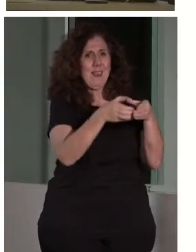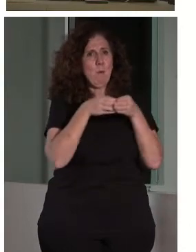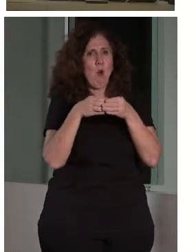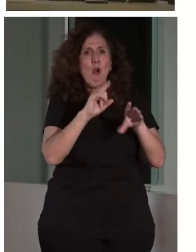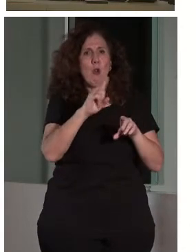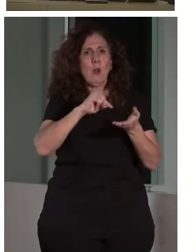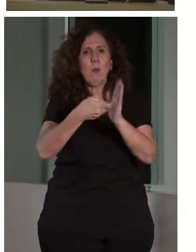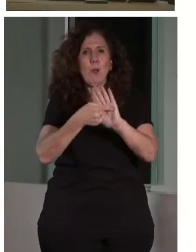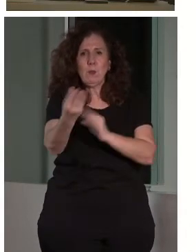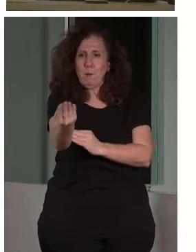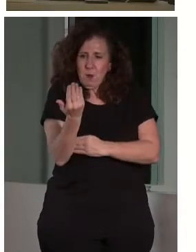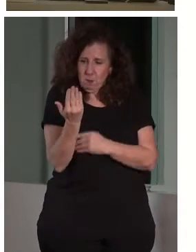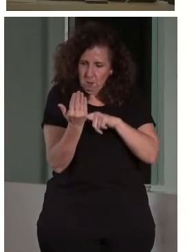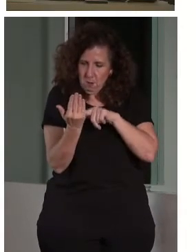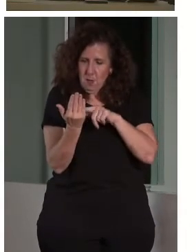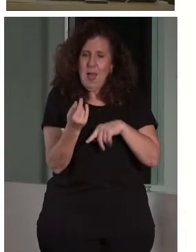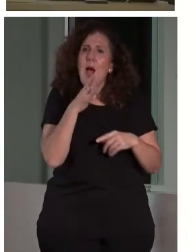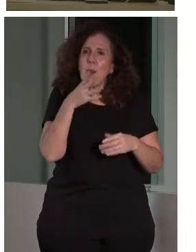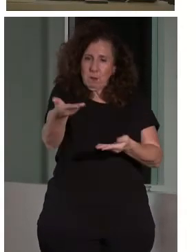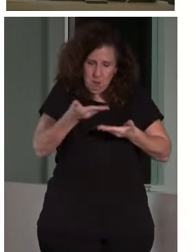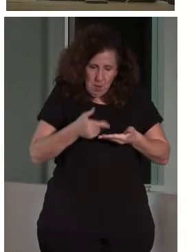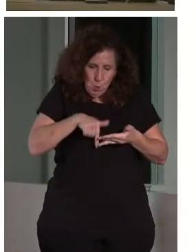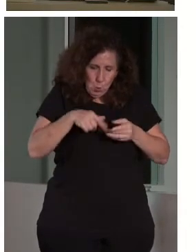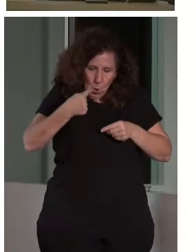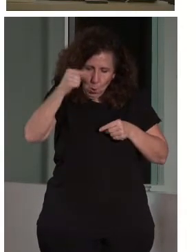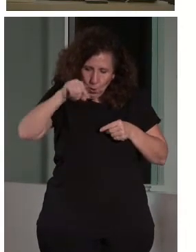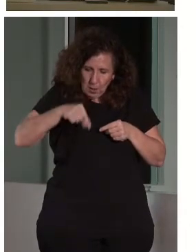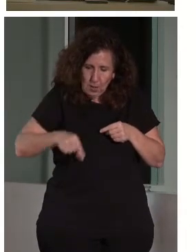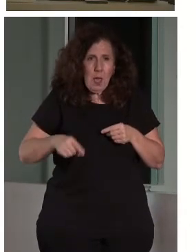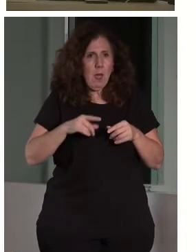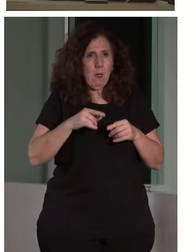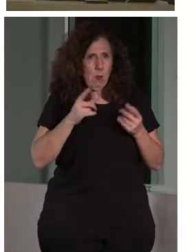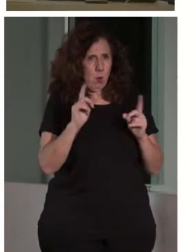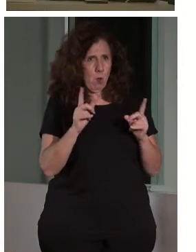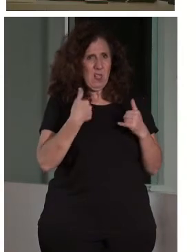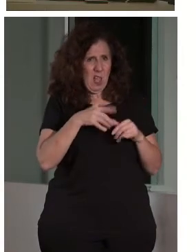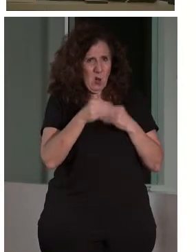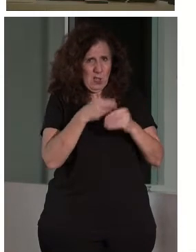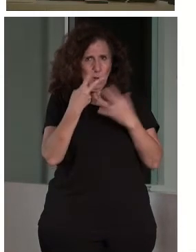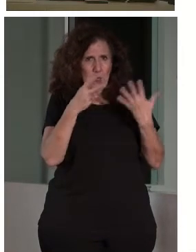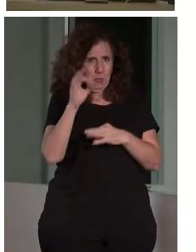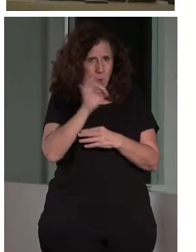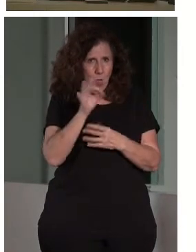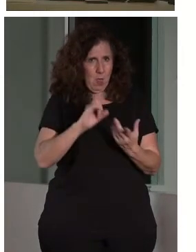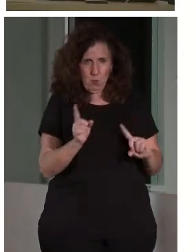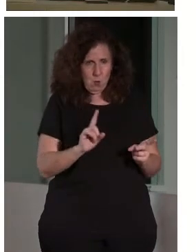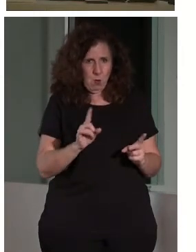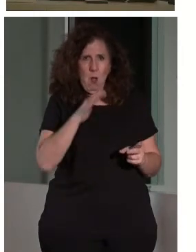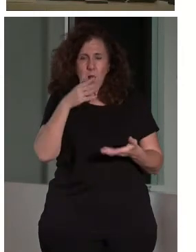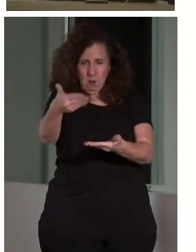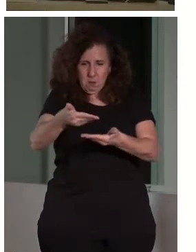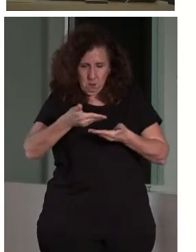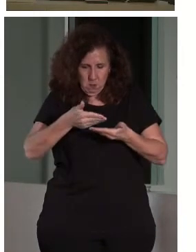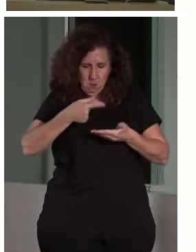al 70% y me digas, corrige lo que quieras porque no lo vas a corregir. Ya lo has hecho al 70%. Me vas a decir sí, sí.